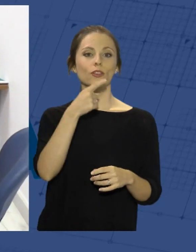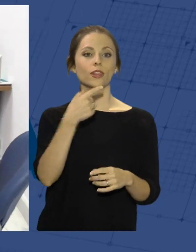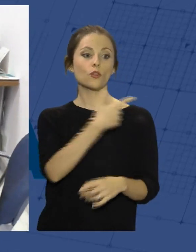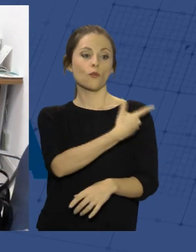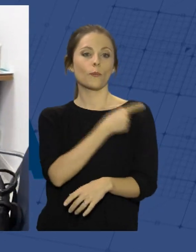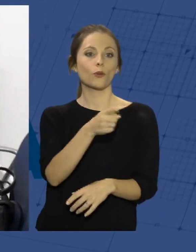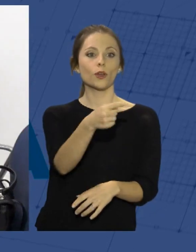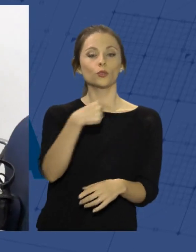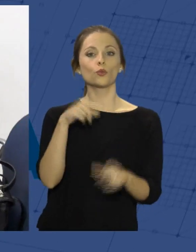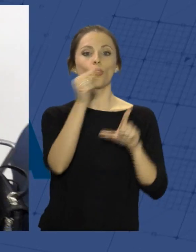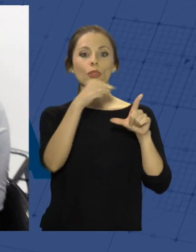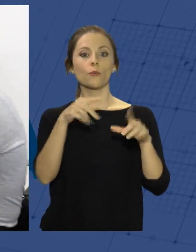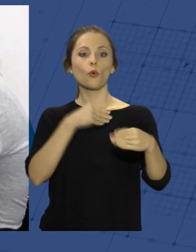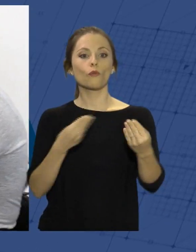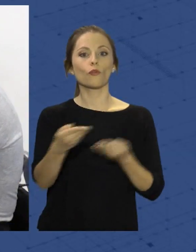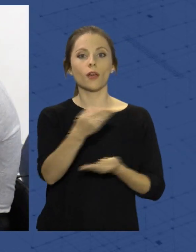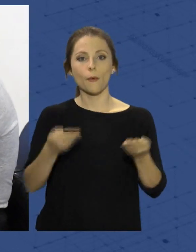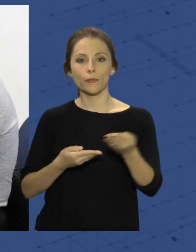por un dibujo o una chuche.